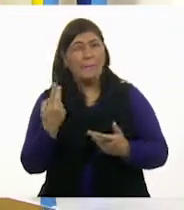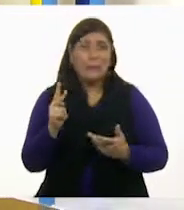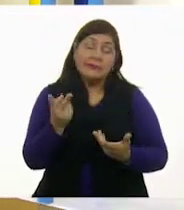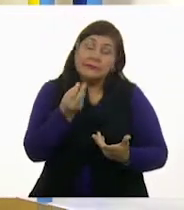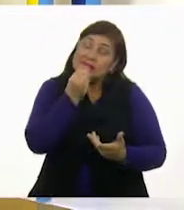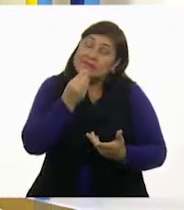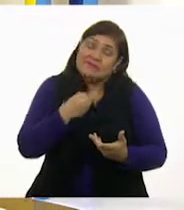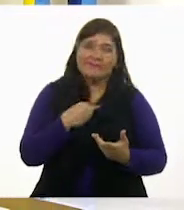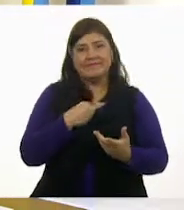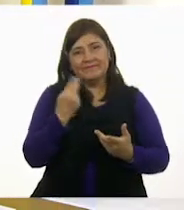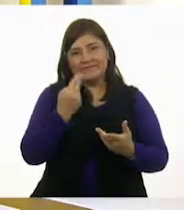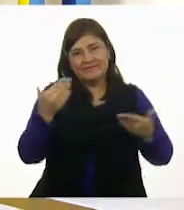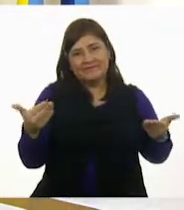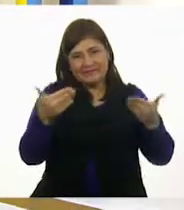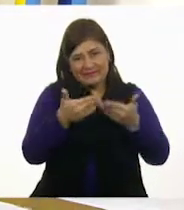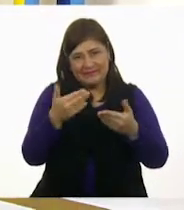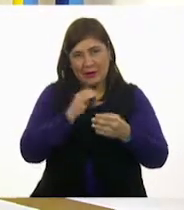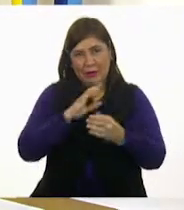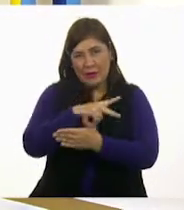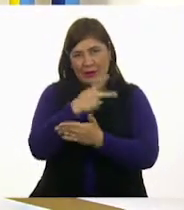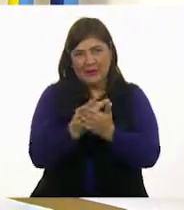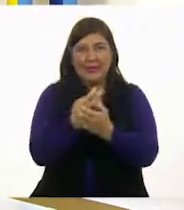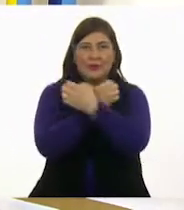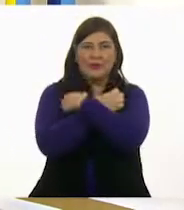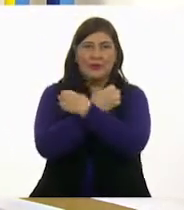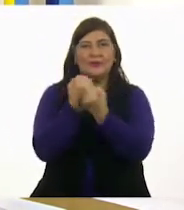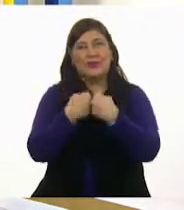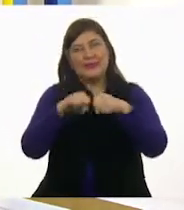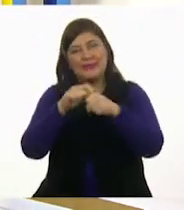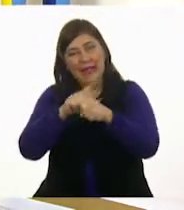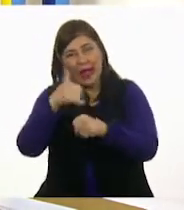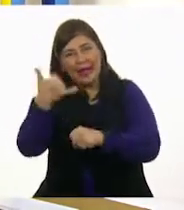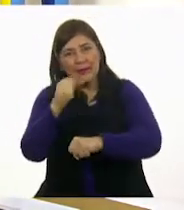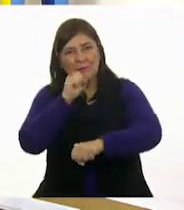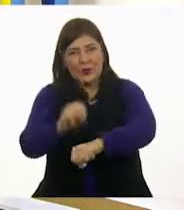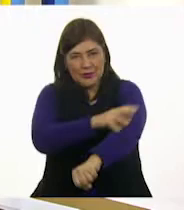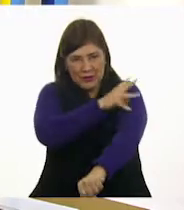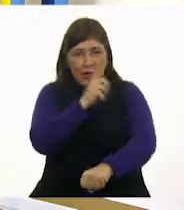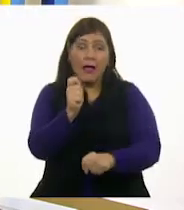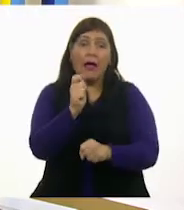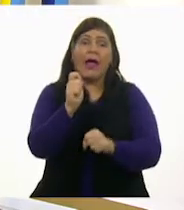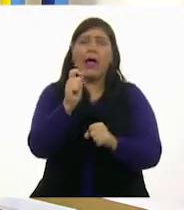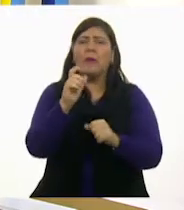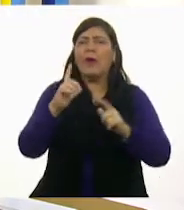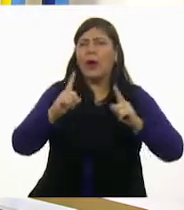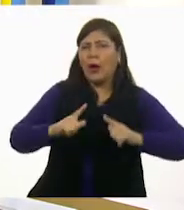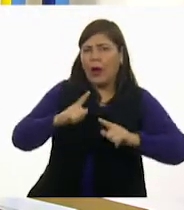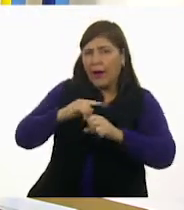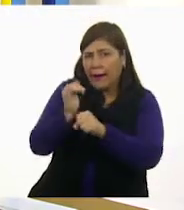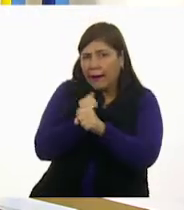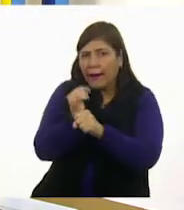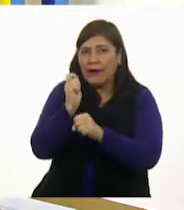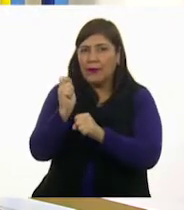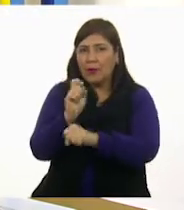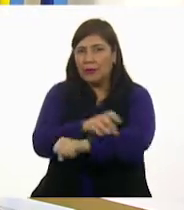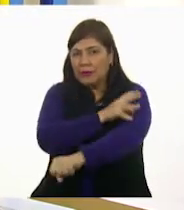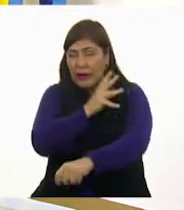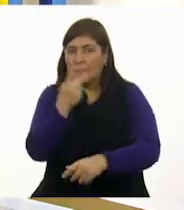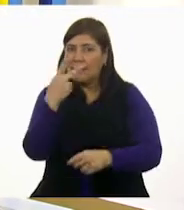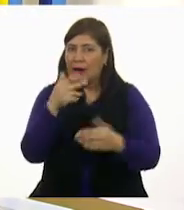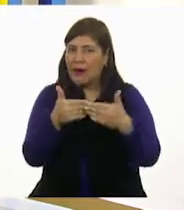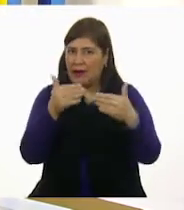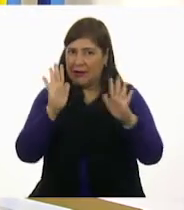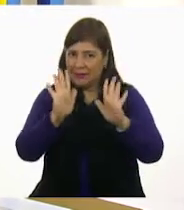presentar el programa de educación socioemocional con el tema El Agente Emocional. Pero bueno, antes vamos a